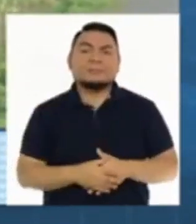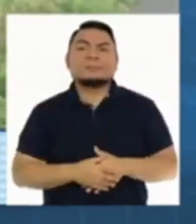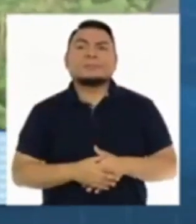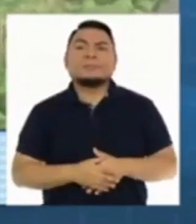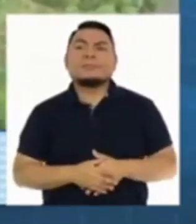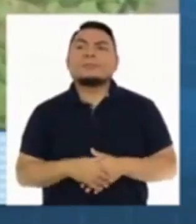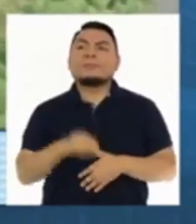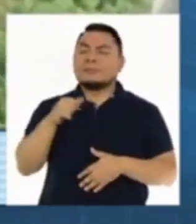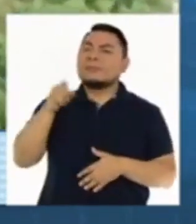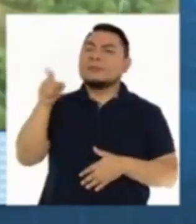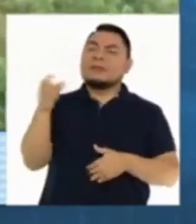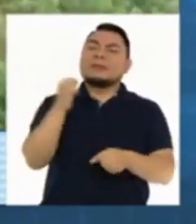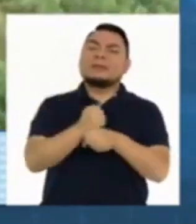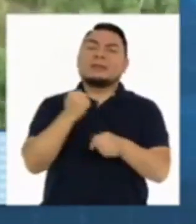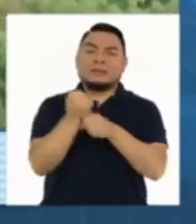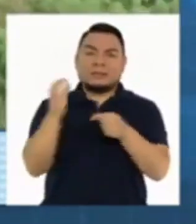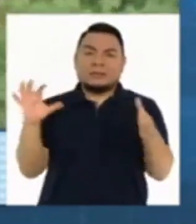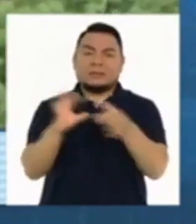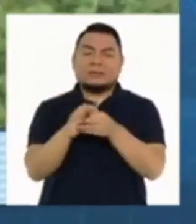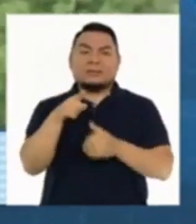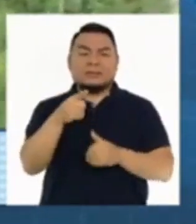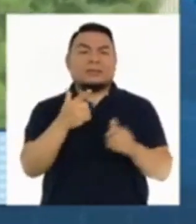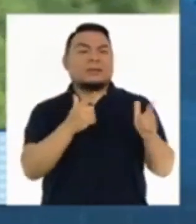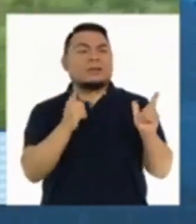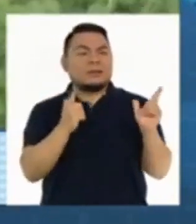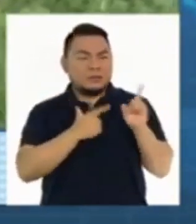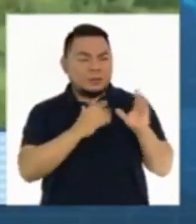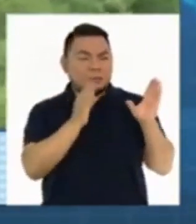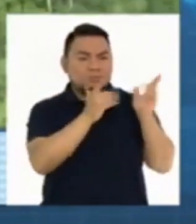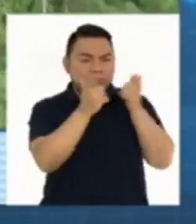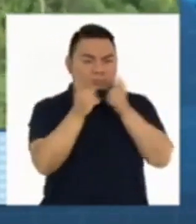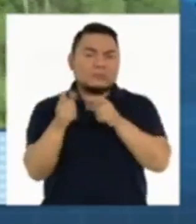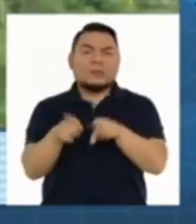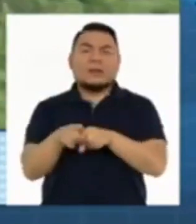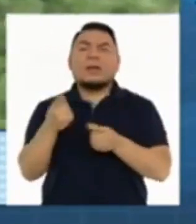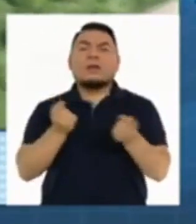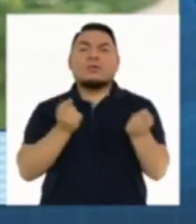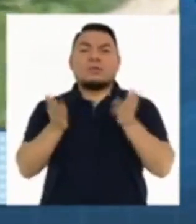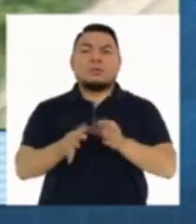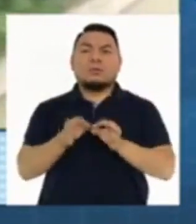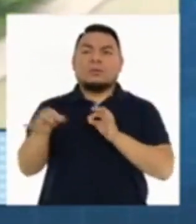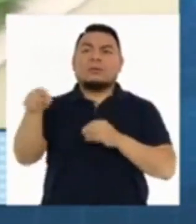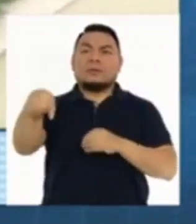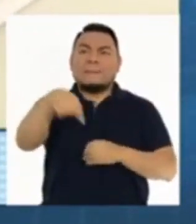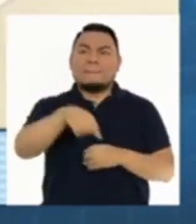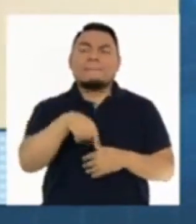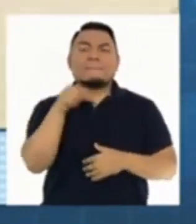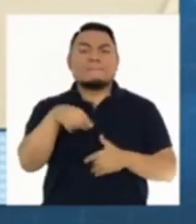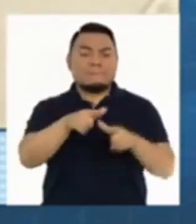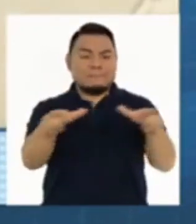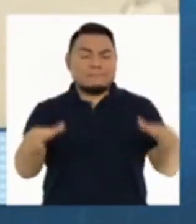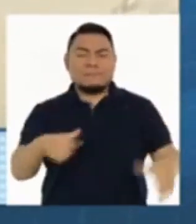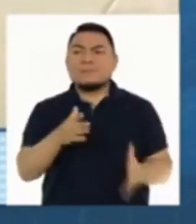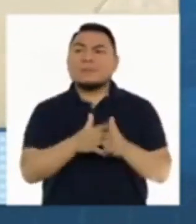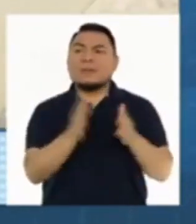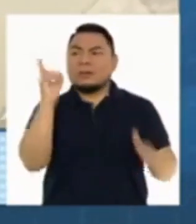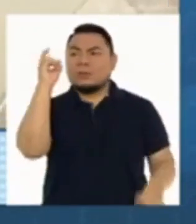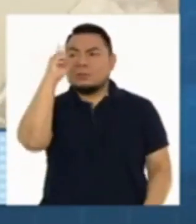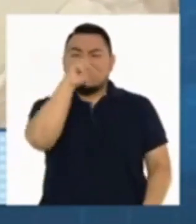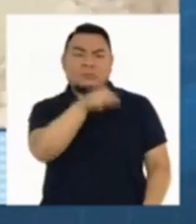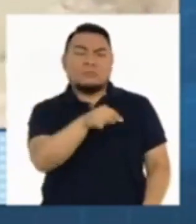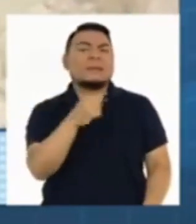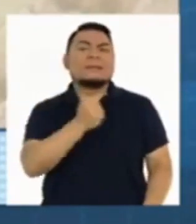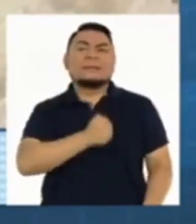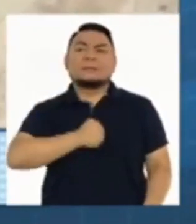eso es un trabajo conjunto, tanto de las fuerzas del orden como de los gobernadores regionales. Es una zona muy difícil que